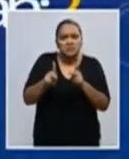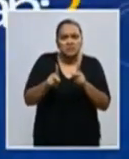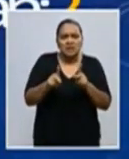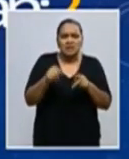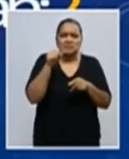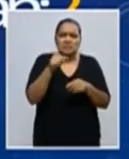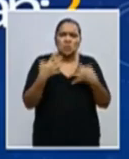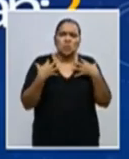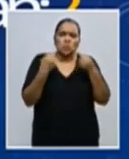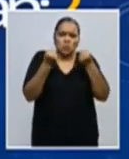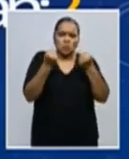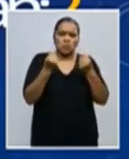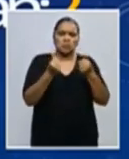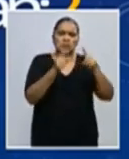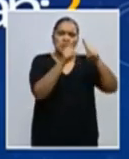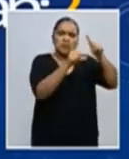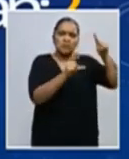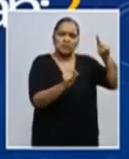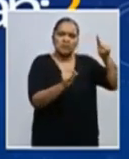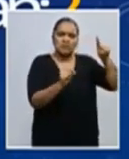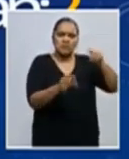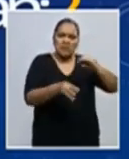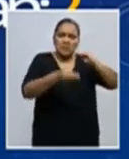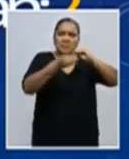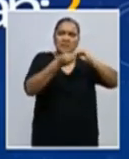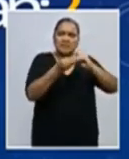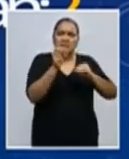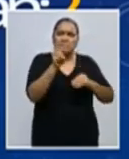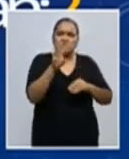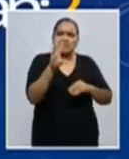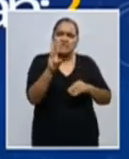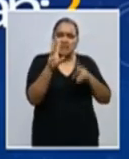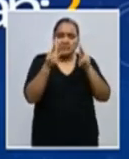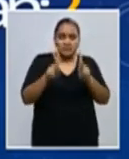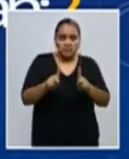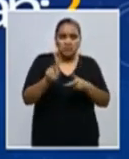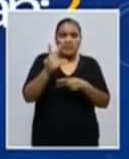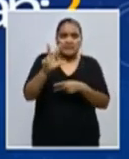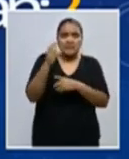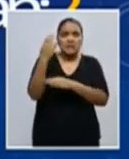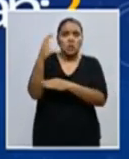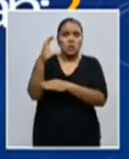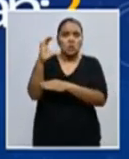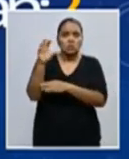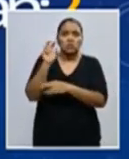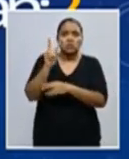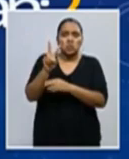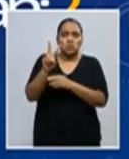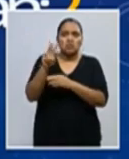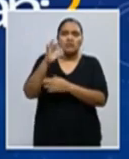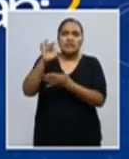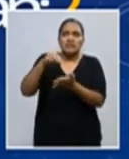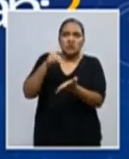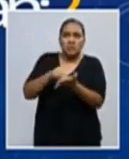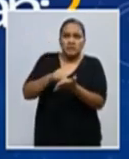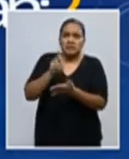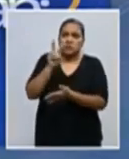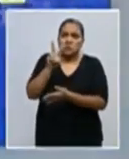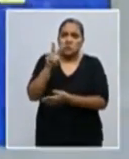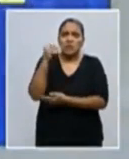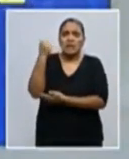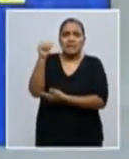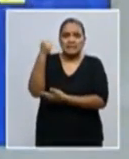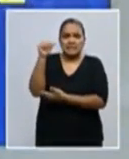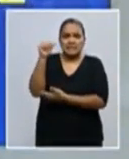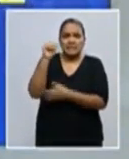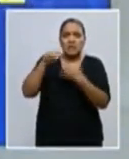Cortés con 26 personas más de solo de Cortés. Tres de Colón, dos de Francisco Morazán y dos de Atlántida para